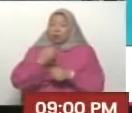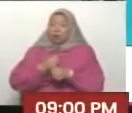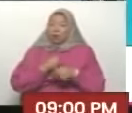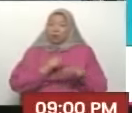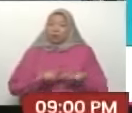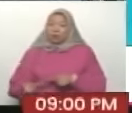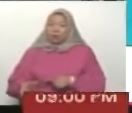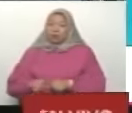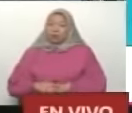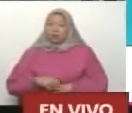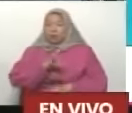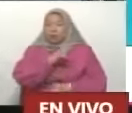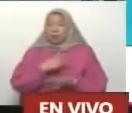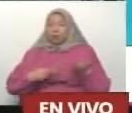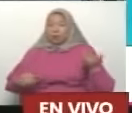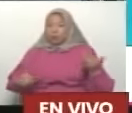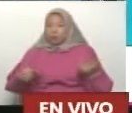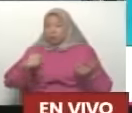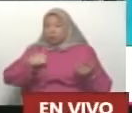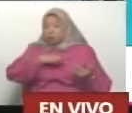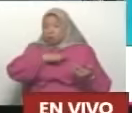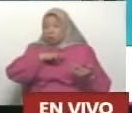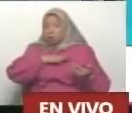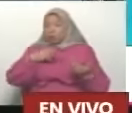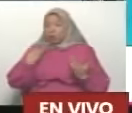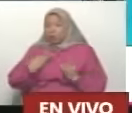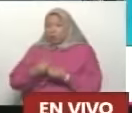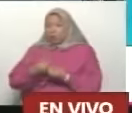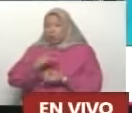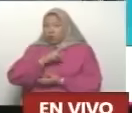¿Va a ser mi traductora? ¿Ah?